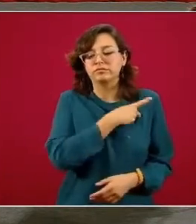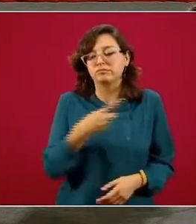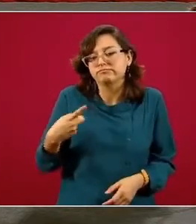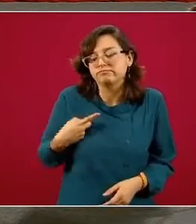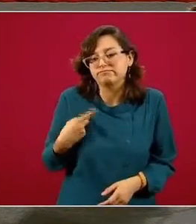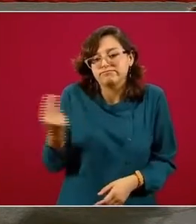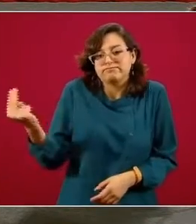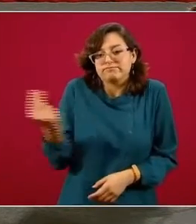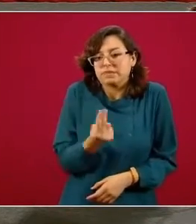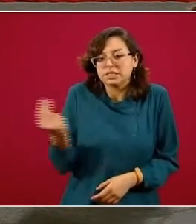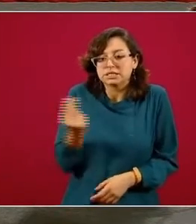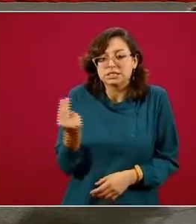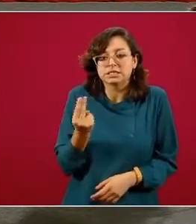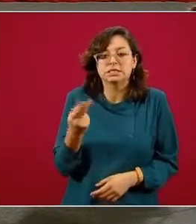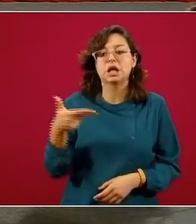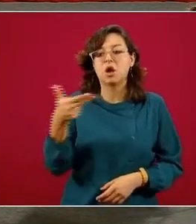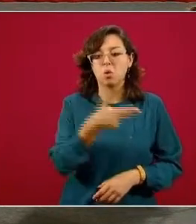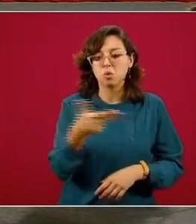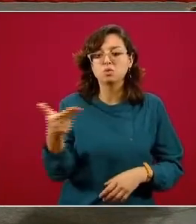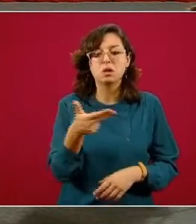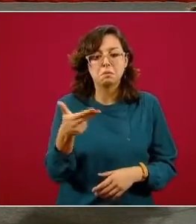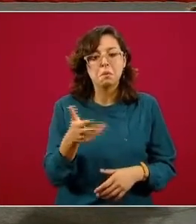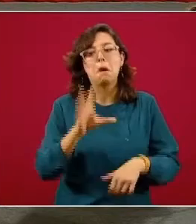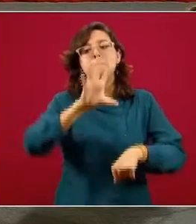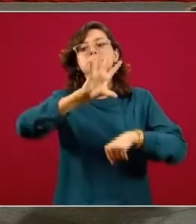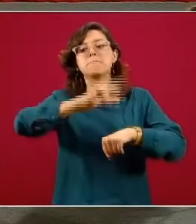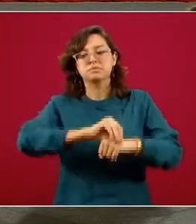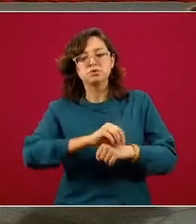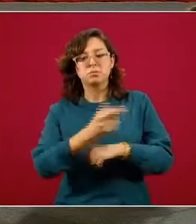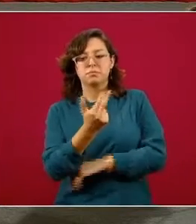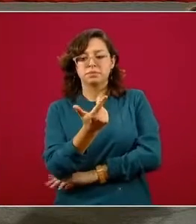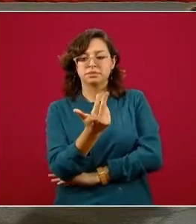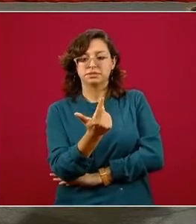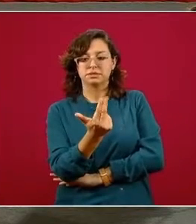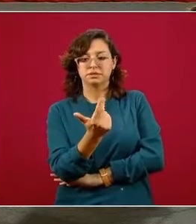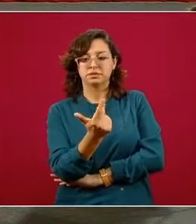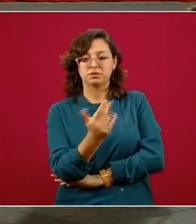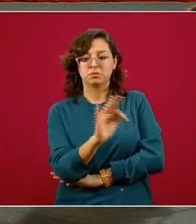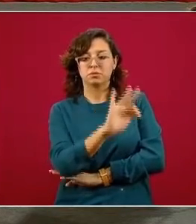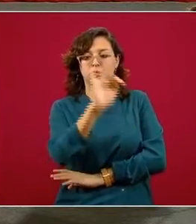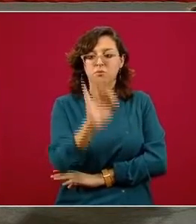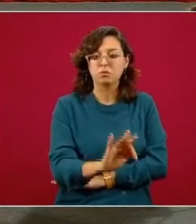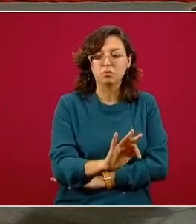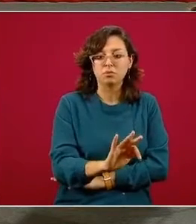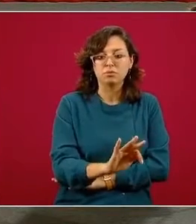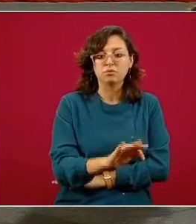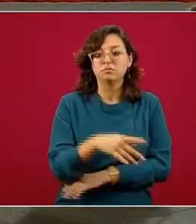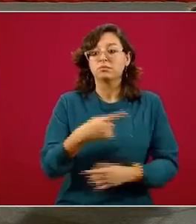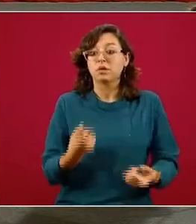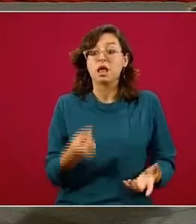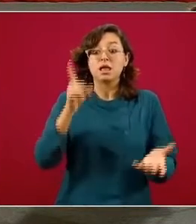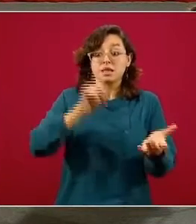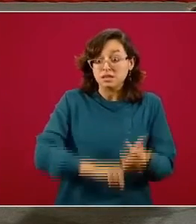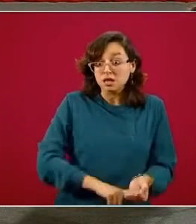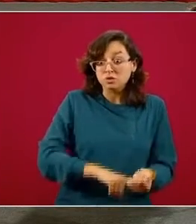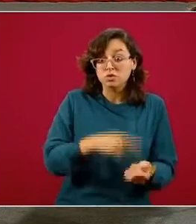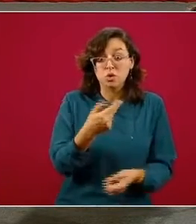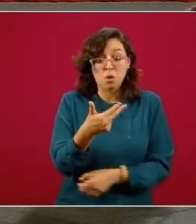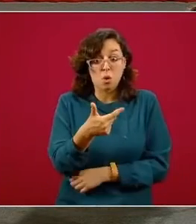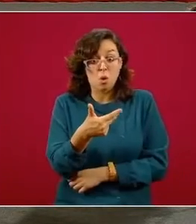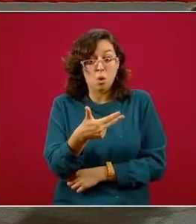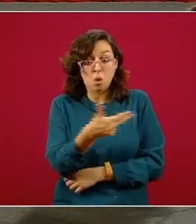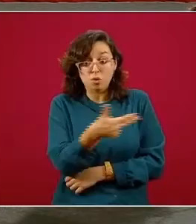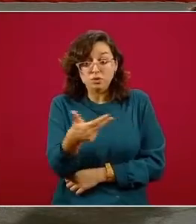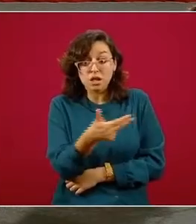entonces se requiere cierto grado de funcionamiento pero no van a funcionar los restaurantes de estos hoteles